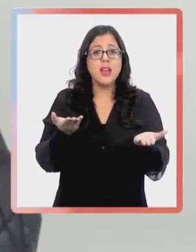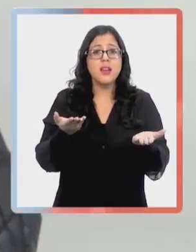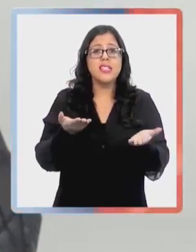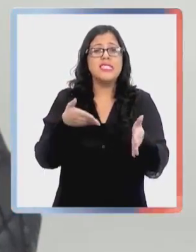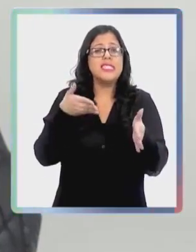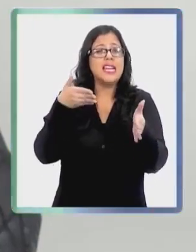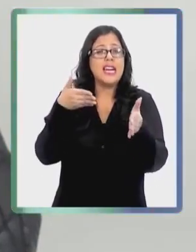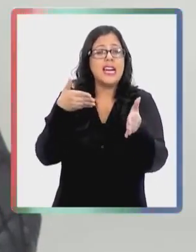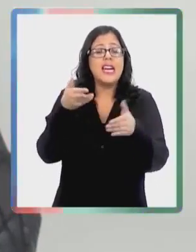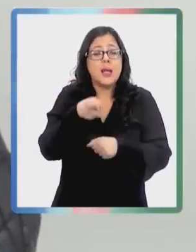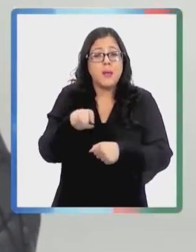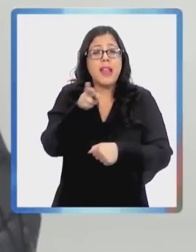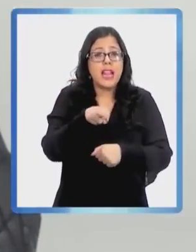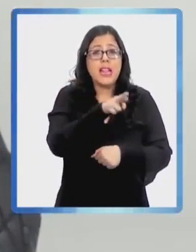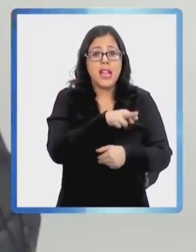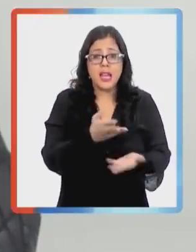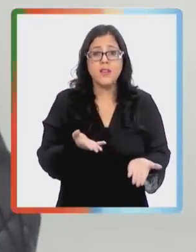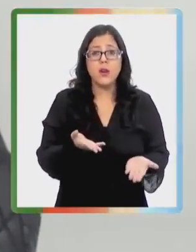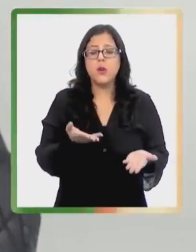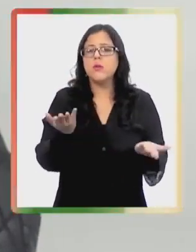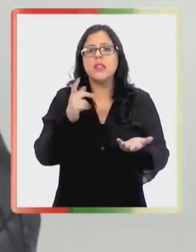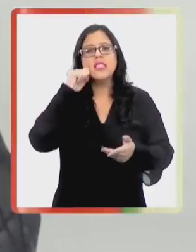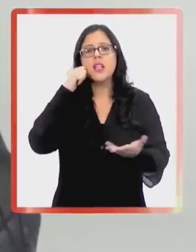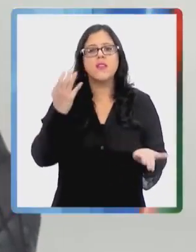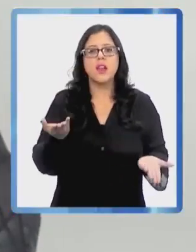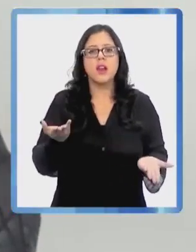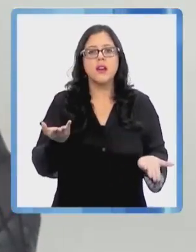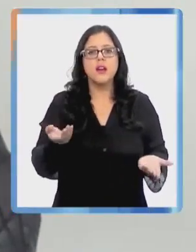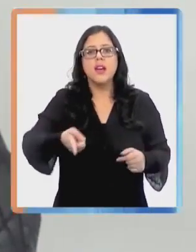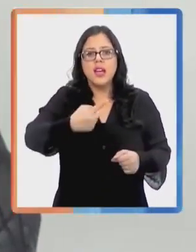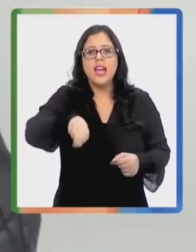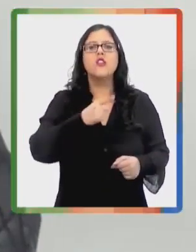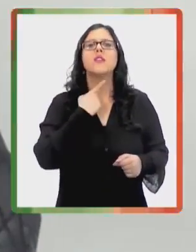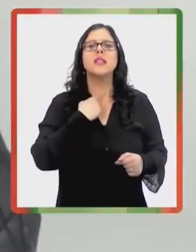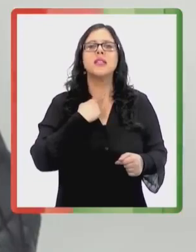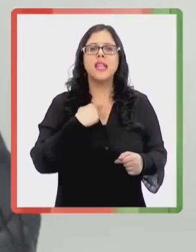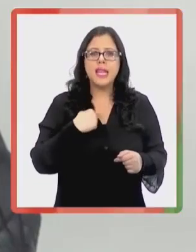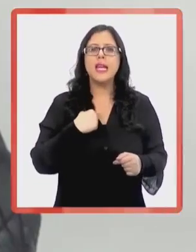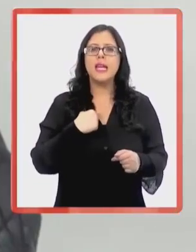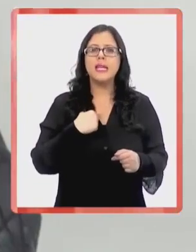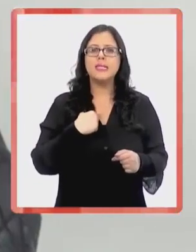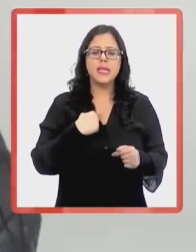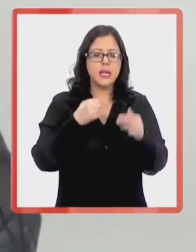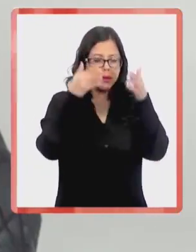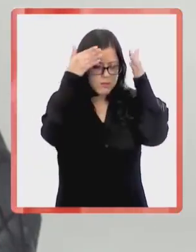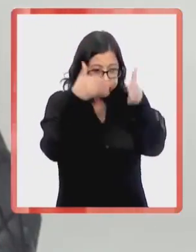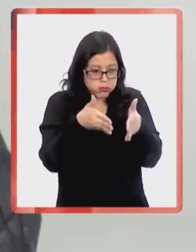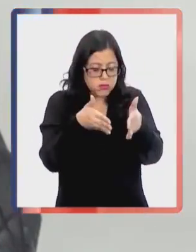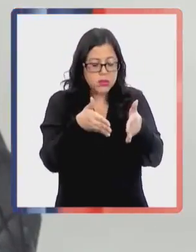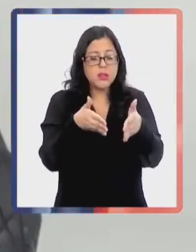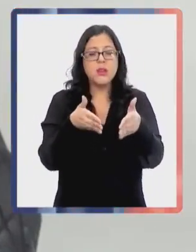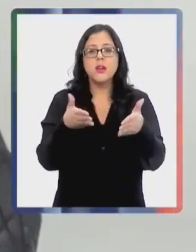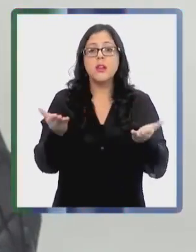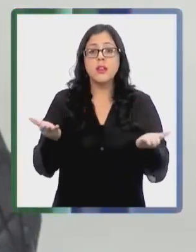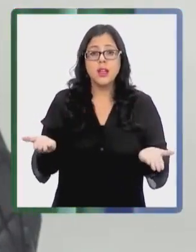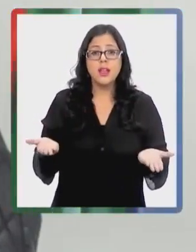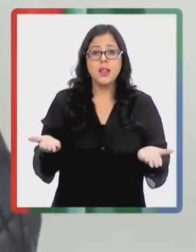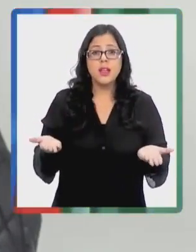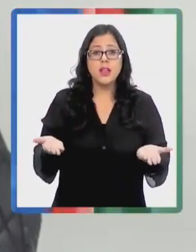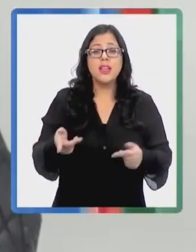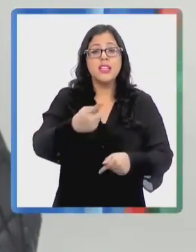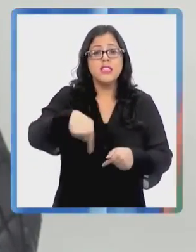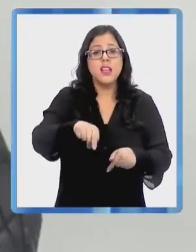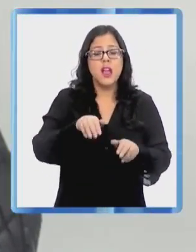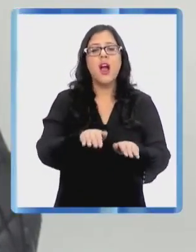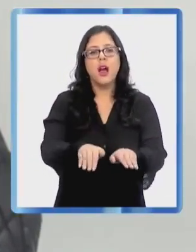Significa que son repetitivos, que tienen intereses muy marcados y que tienden a